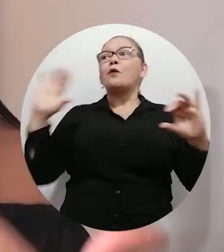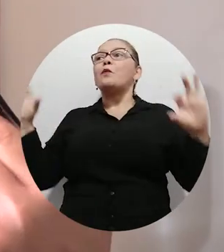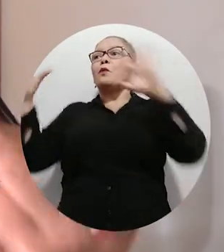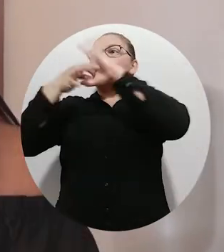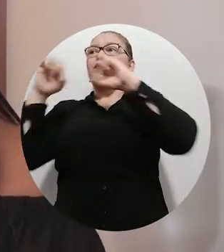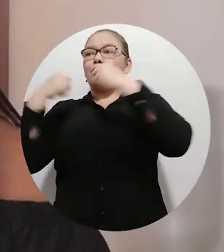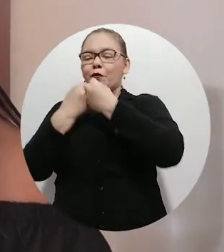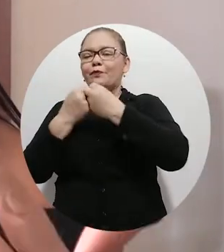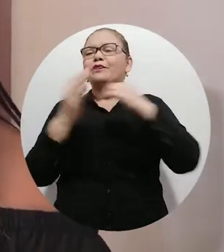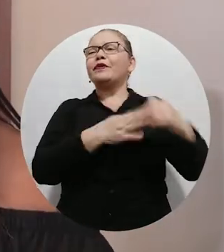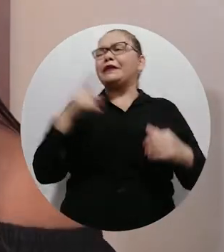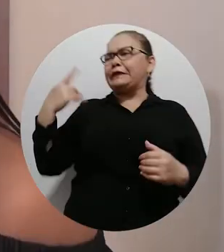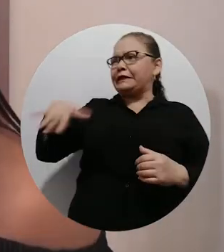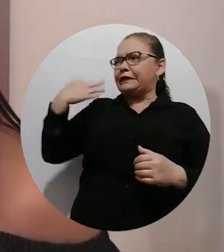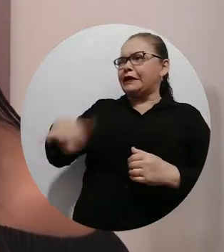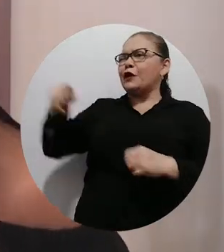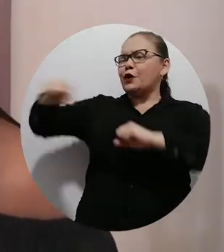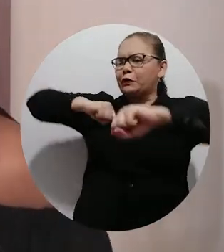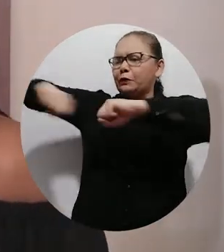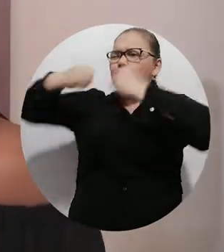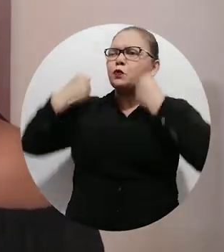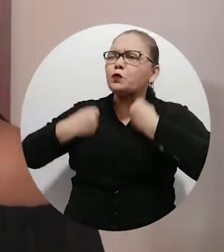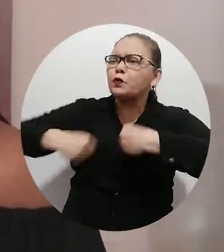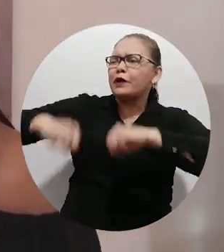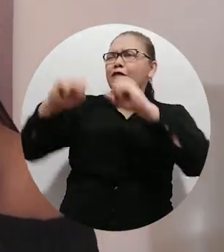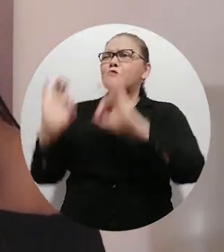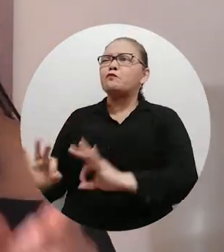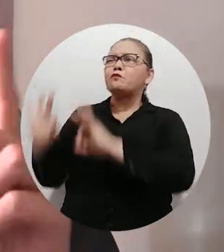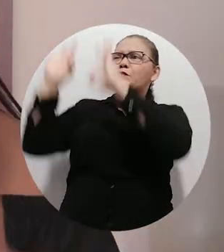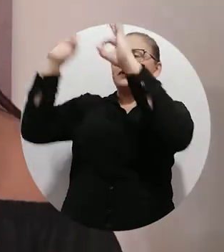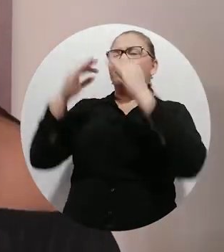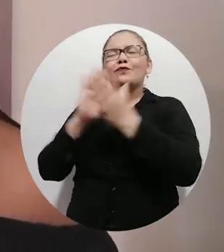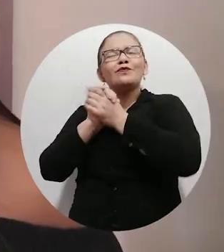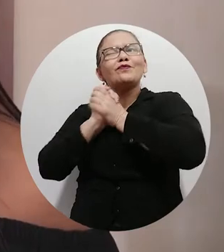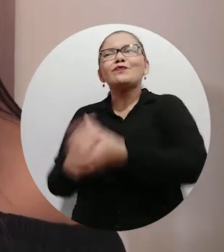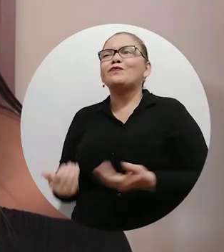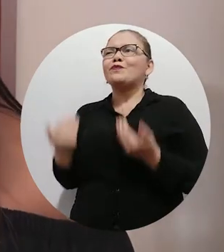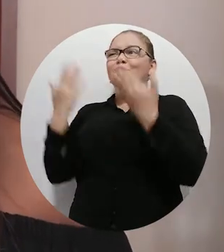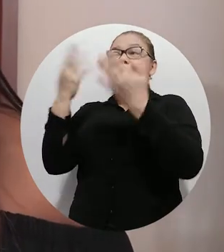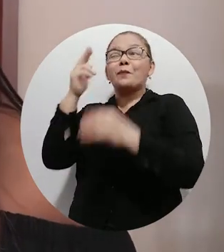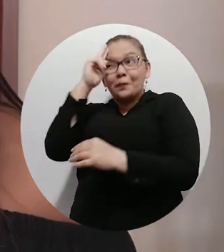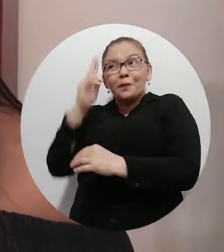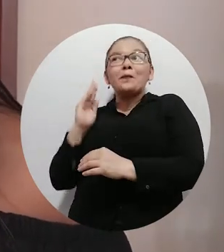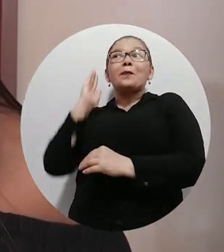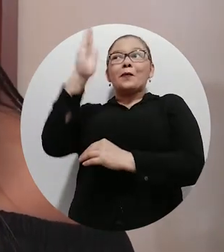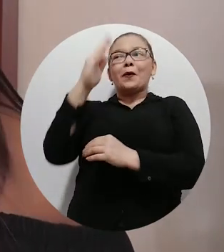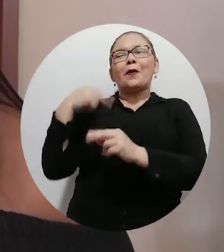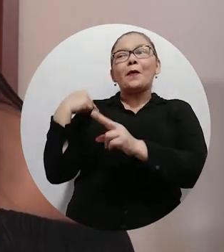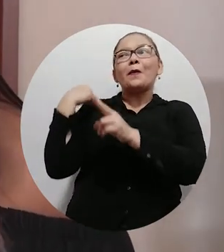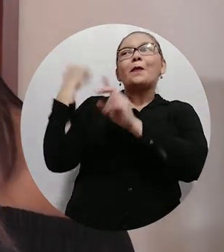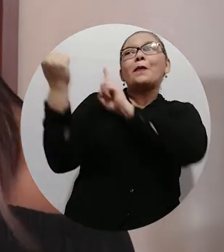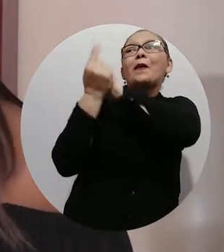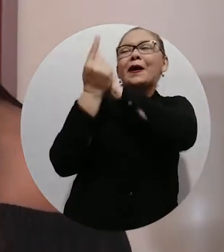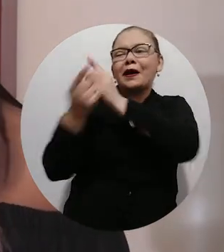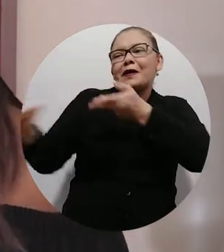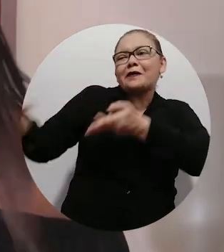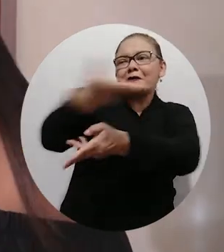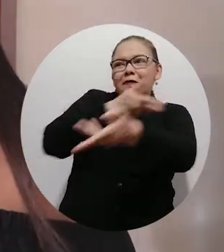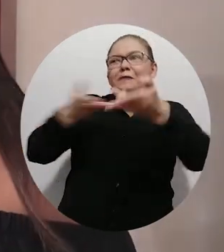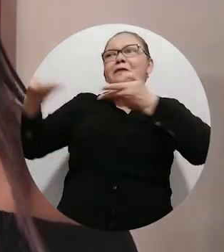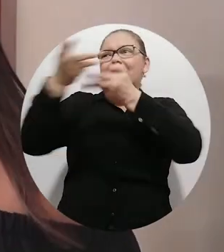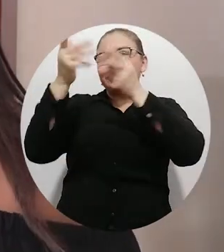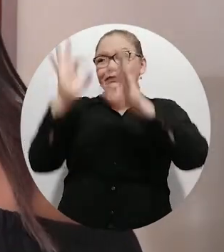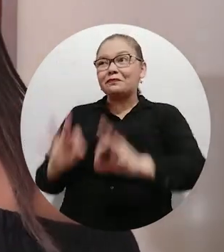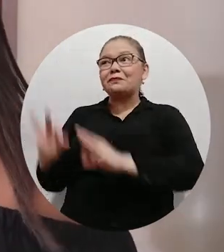esfuerzo, de la calidad, de la innovación. Así que un saludo para todos y estaremos pronto nuevamente formalizando este proceso de